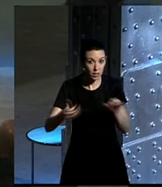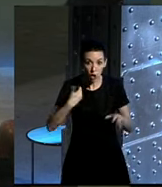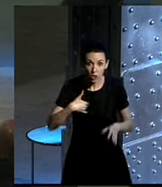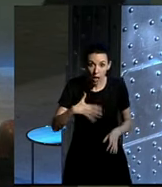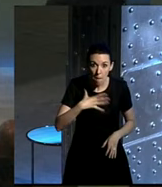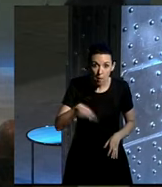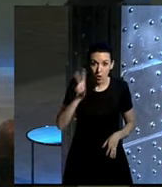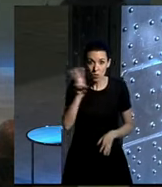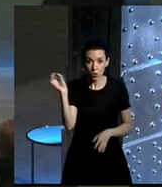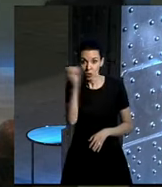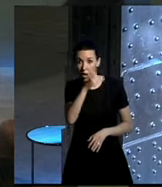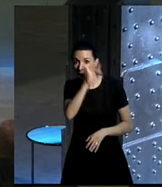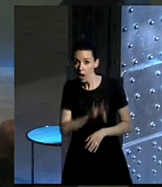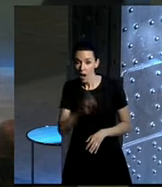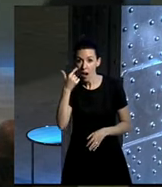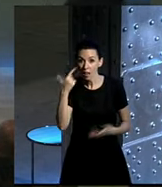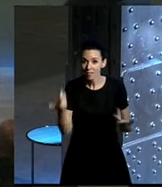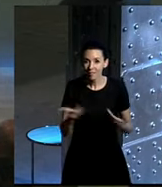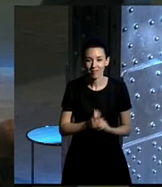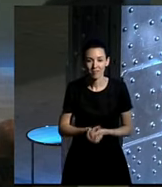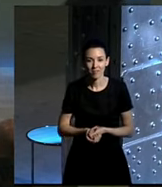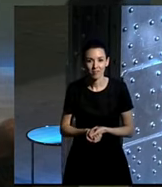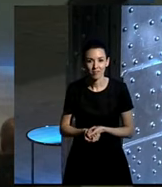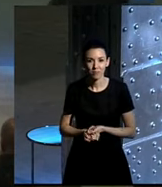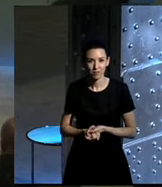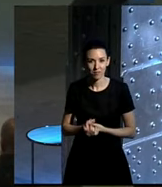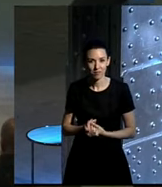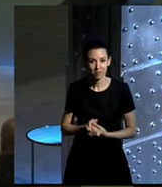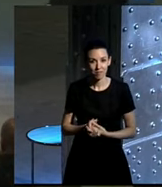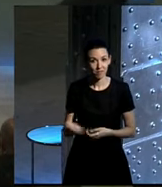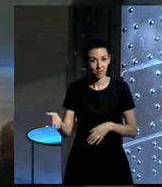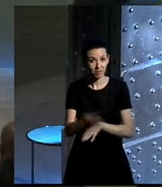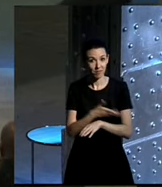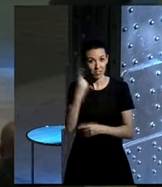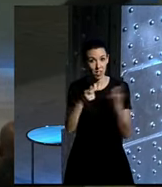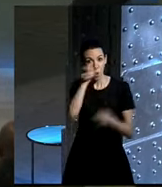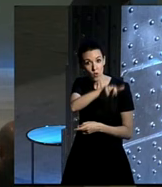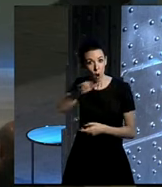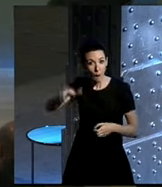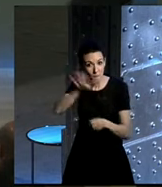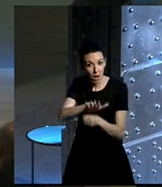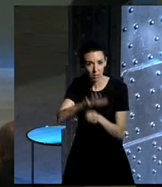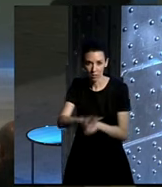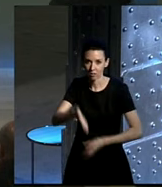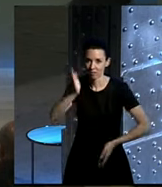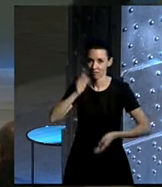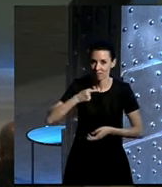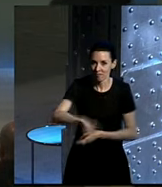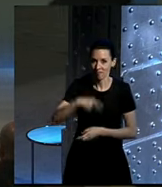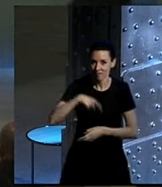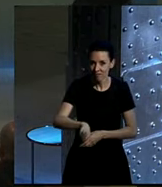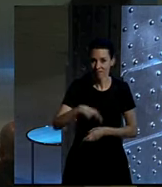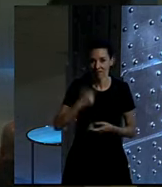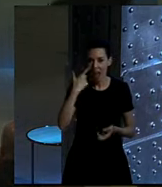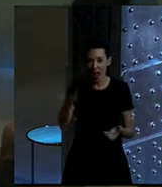ya vamos a poder ver proyección. Antes, antes, alguno de los martianos, hoy les vamos a explotar a base de bien. Tiene que salir,